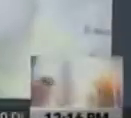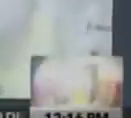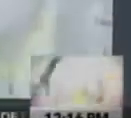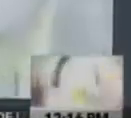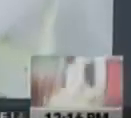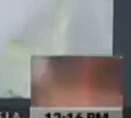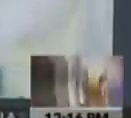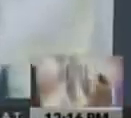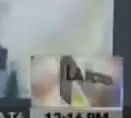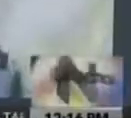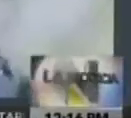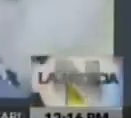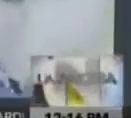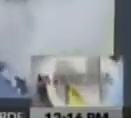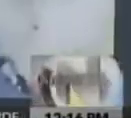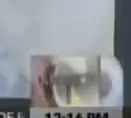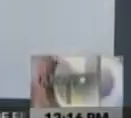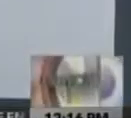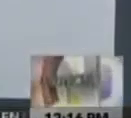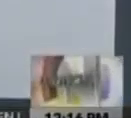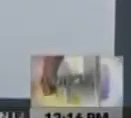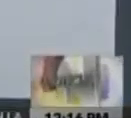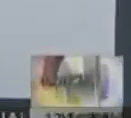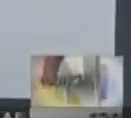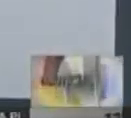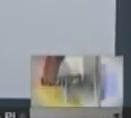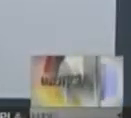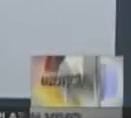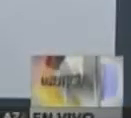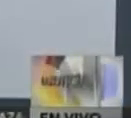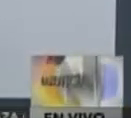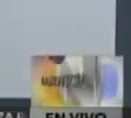separation,iquencia,